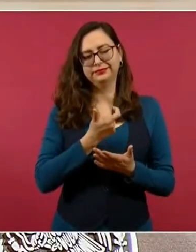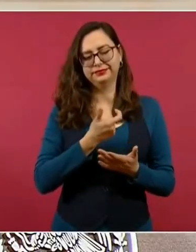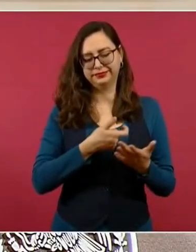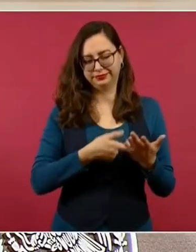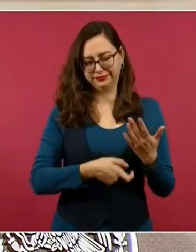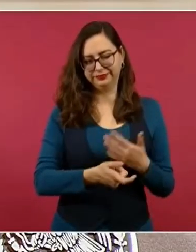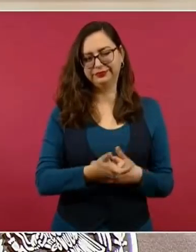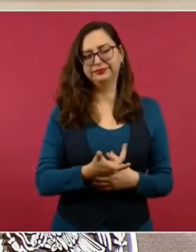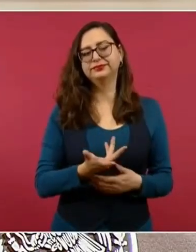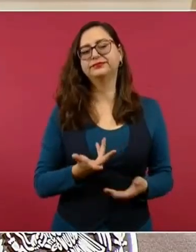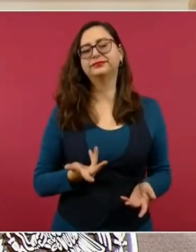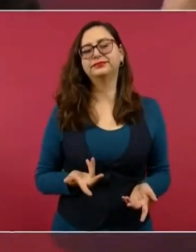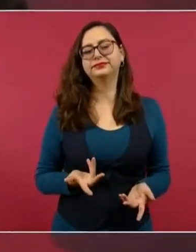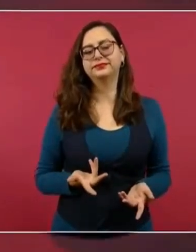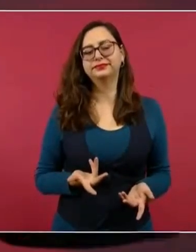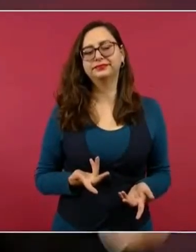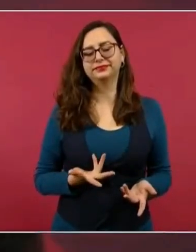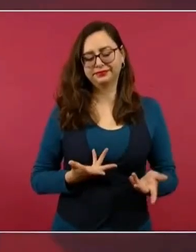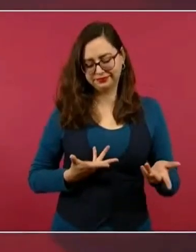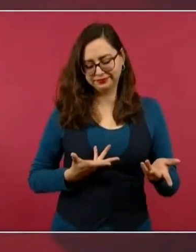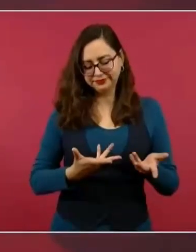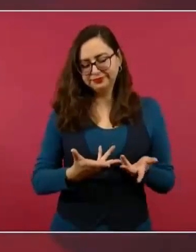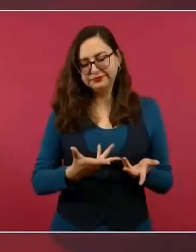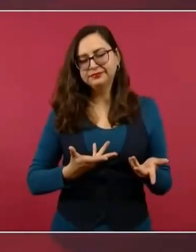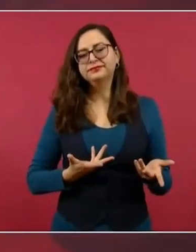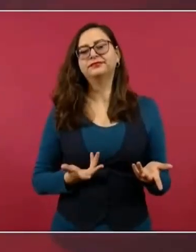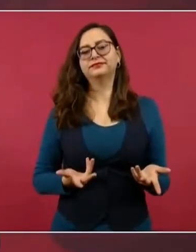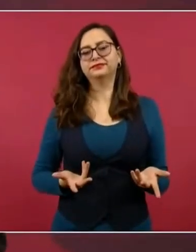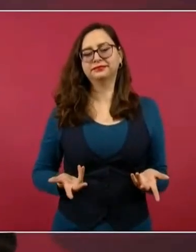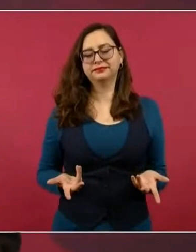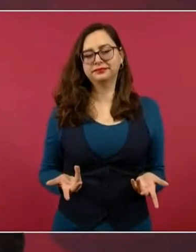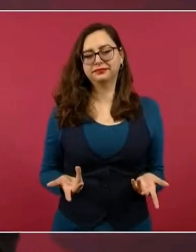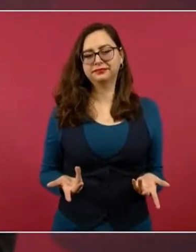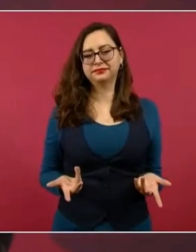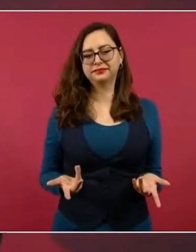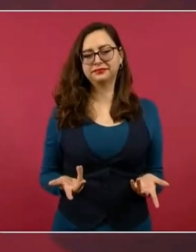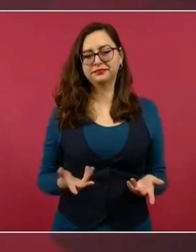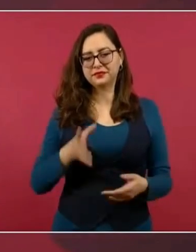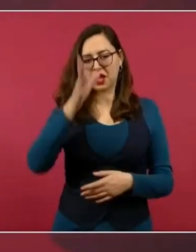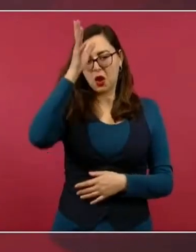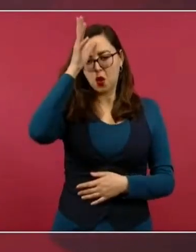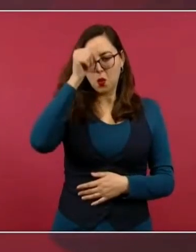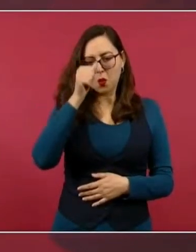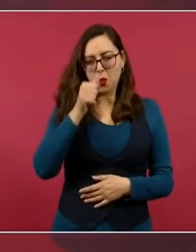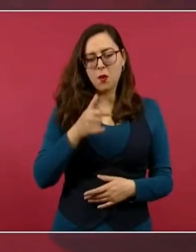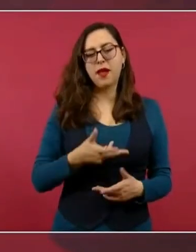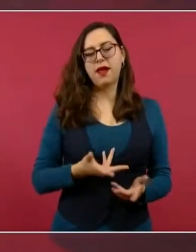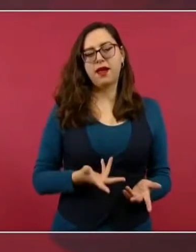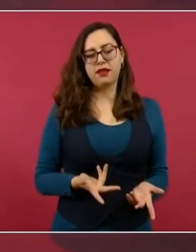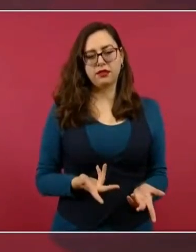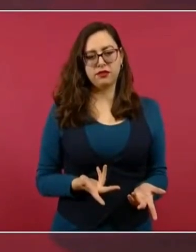vamos a eh a tener un acto